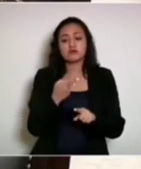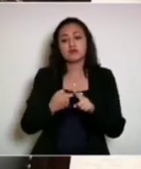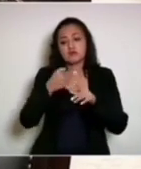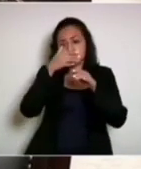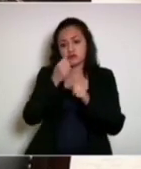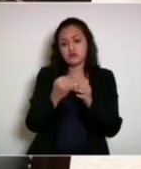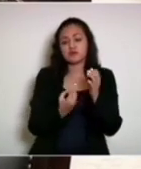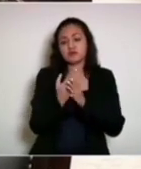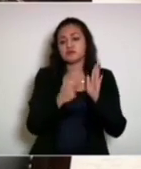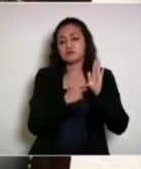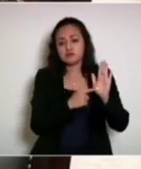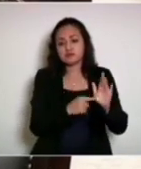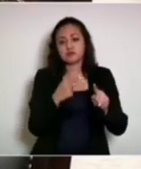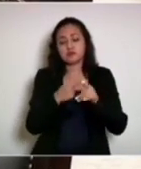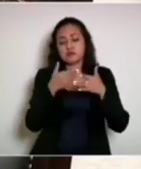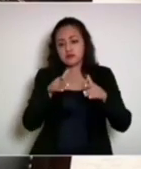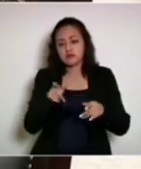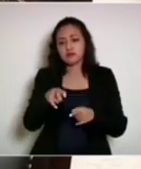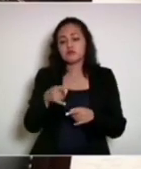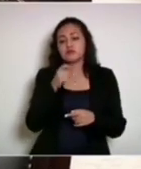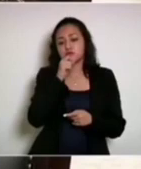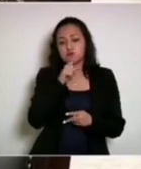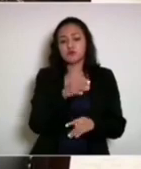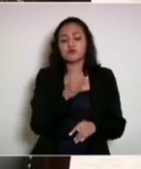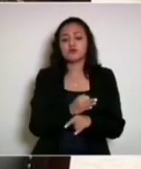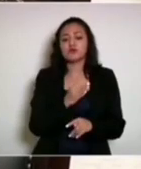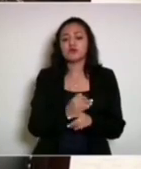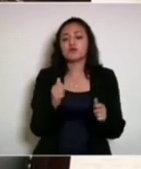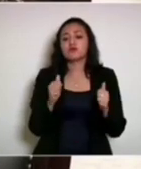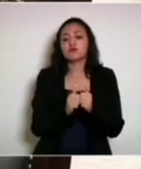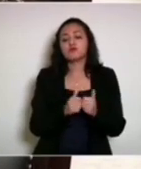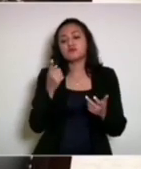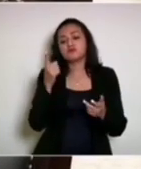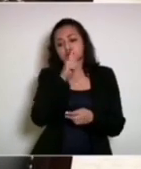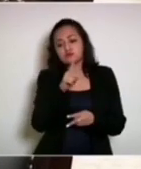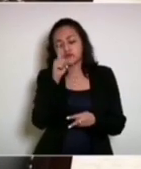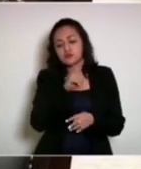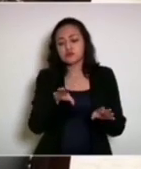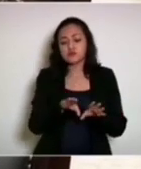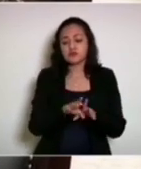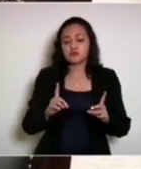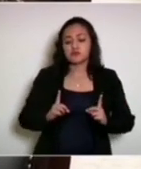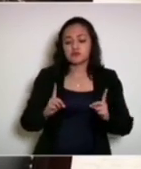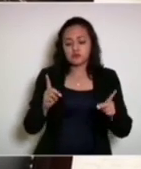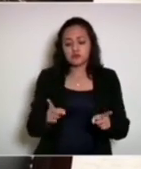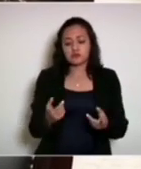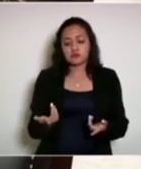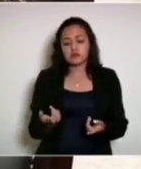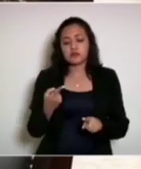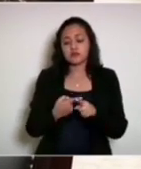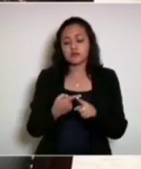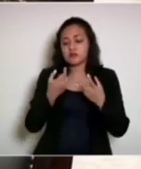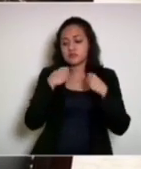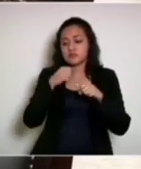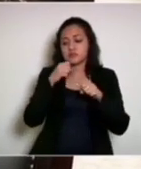de acuerdo al nuevo decreto, de reabrir sus puertas, apegándose a las recomendaciones emitidas por el Sistema Nacional DIF.